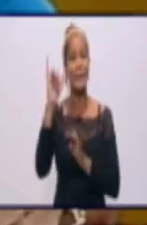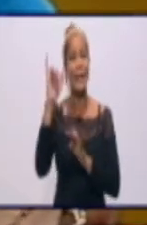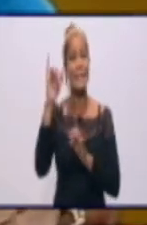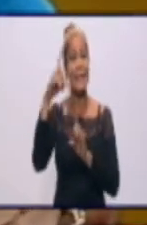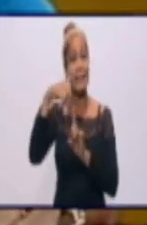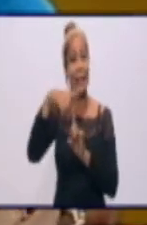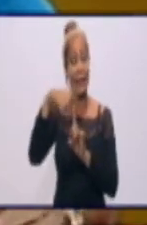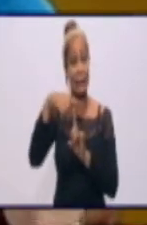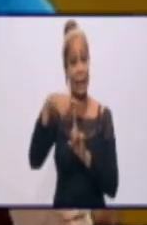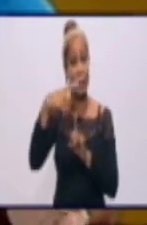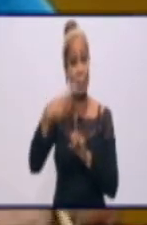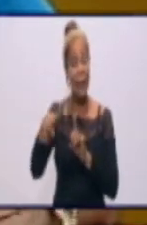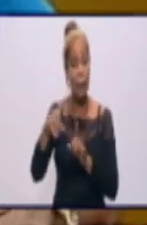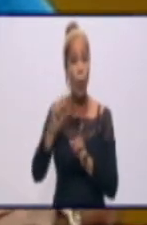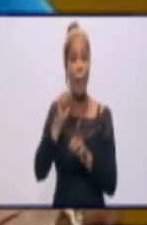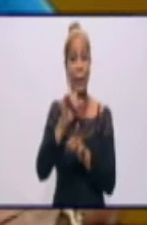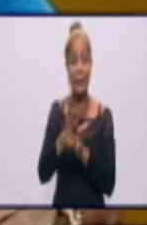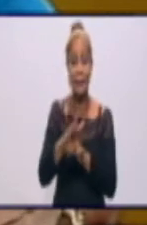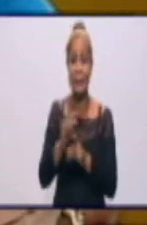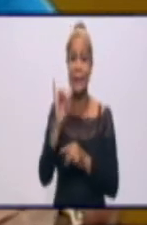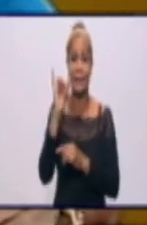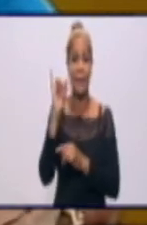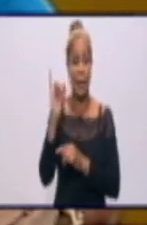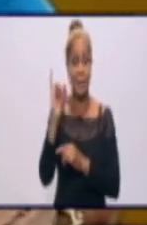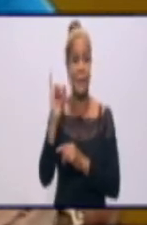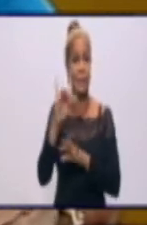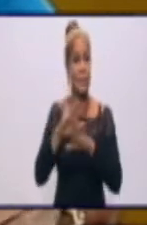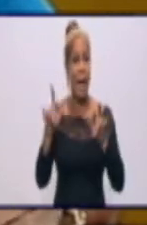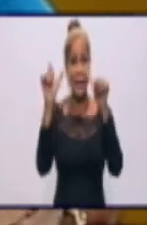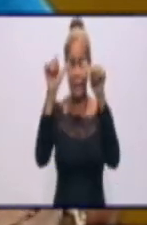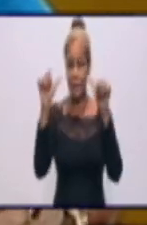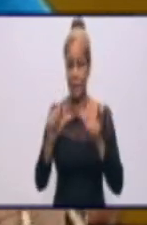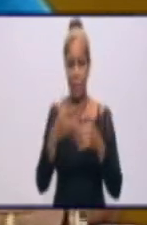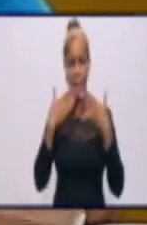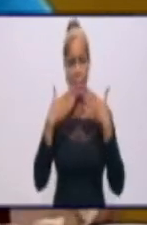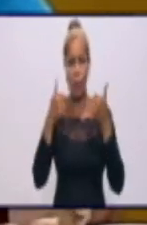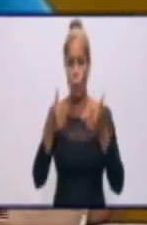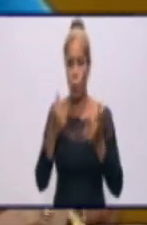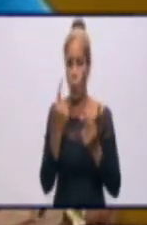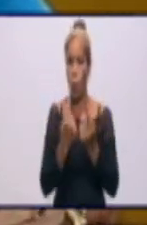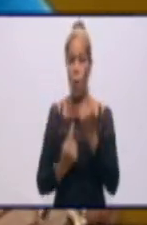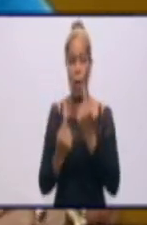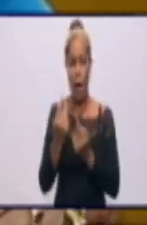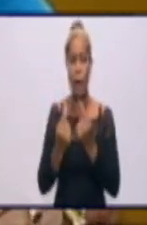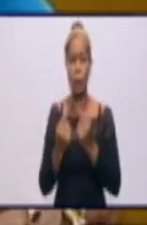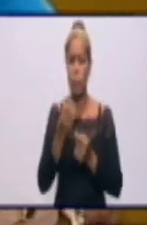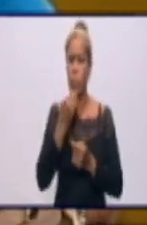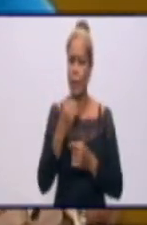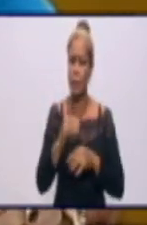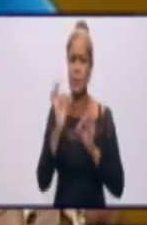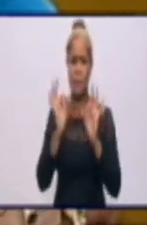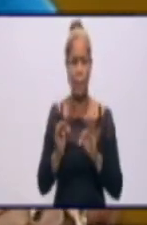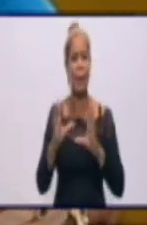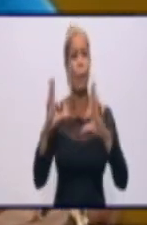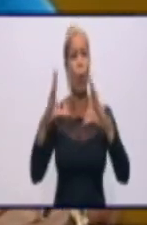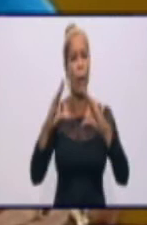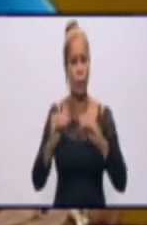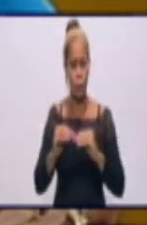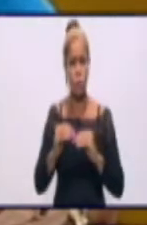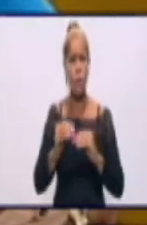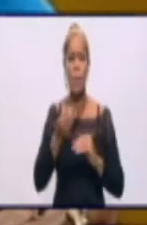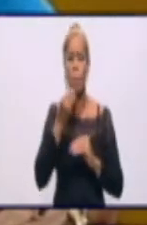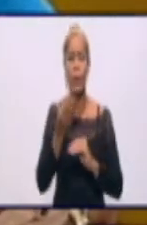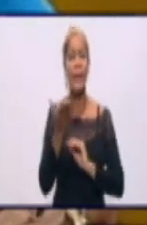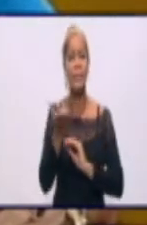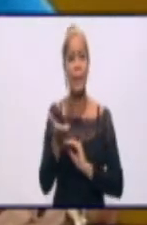Quiere decir que a partir de las 6 ya el sistema mejoró algo porque siempre en el pico nocturno se espera una demanda mayor y ayer fue